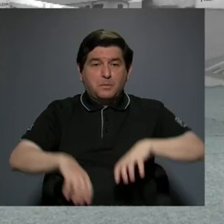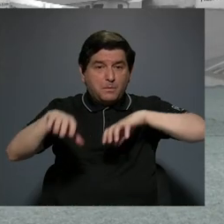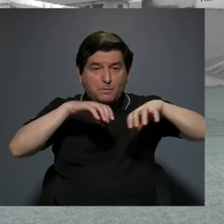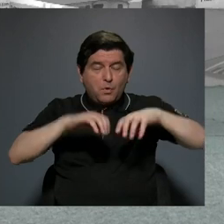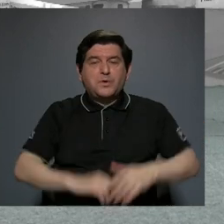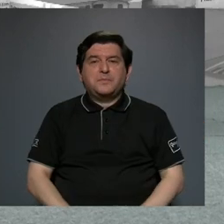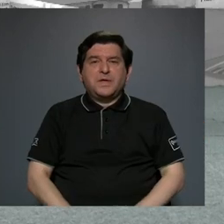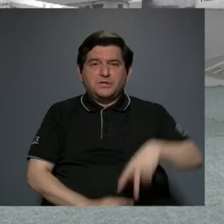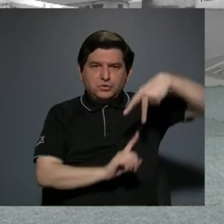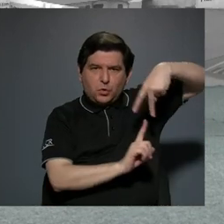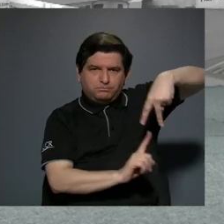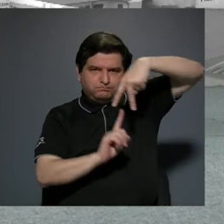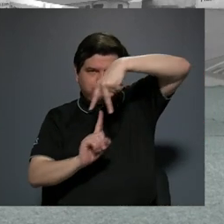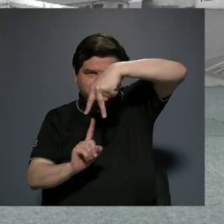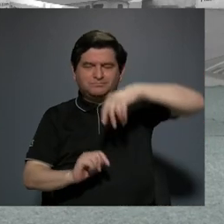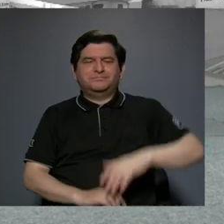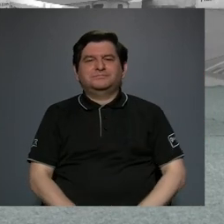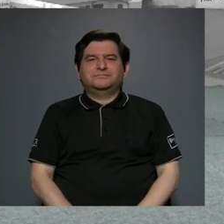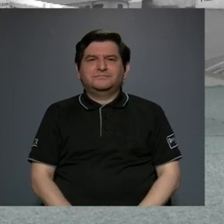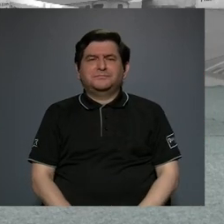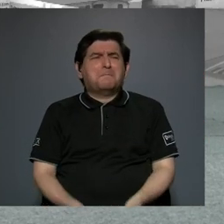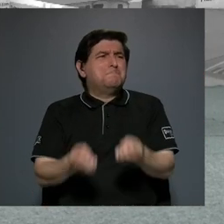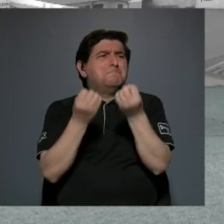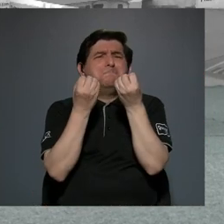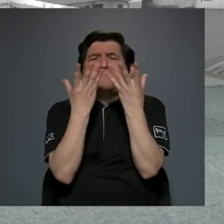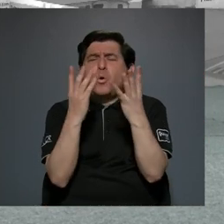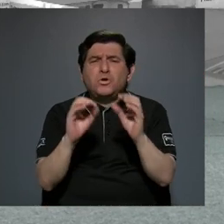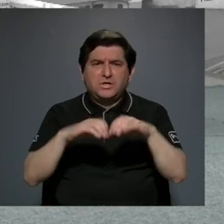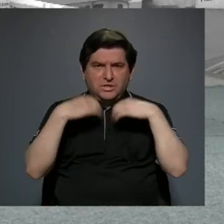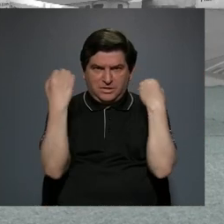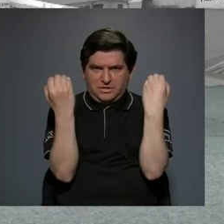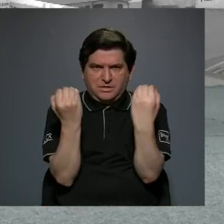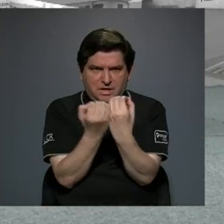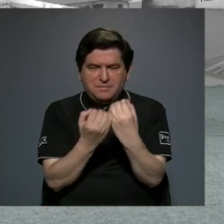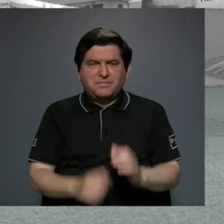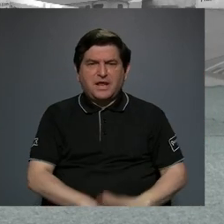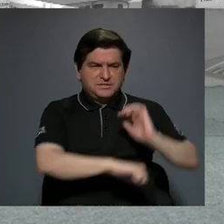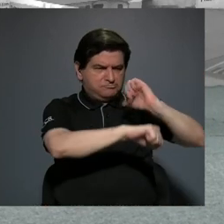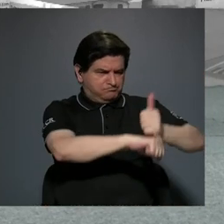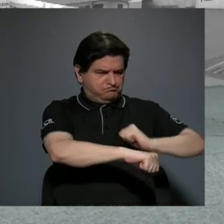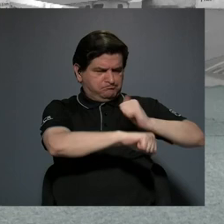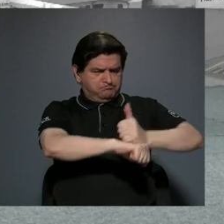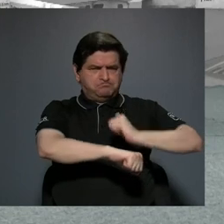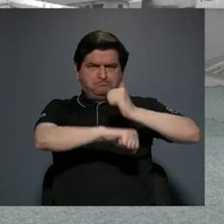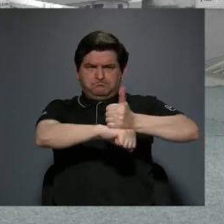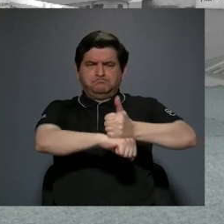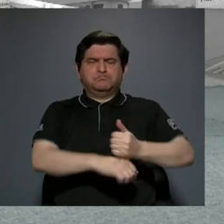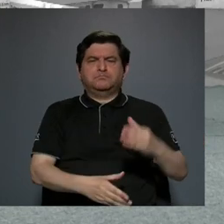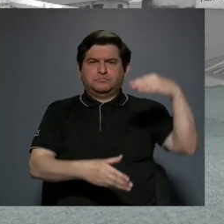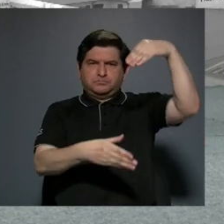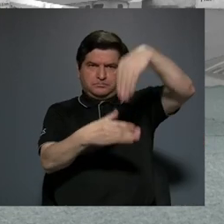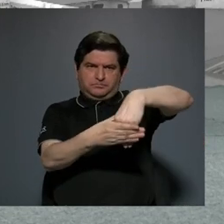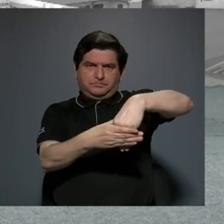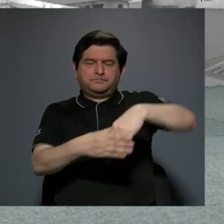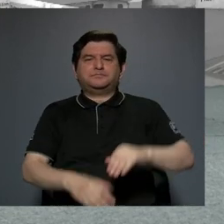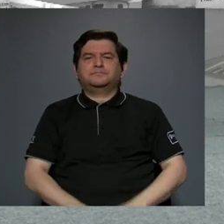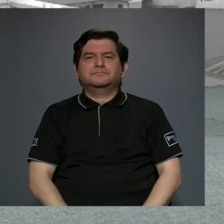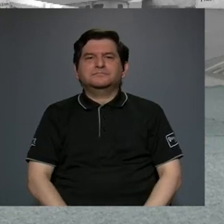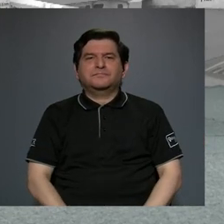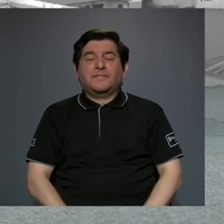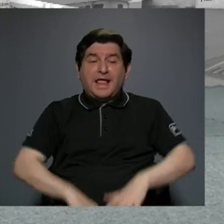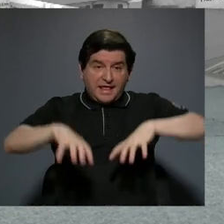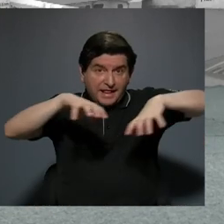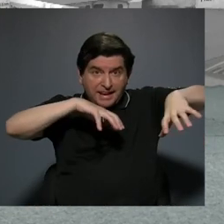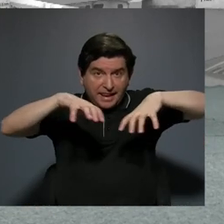Cooperativo, es decir, es un montón de organizaciones que están constituyéndola y el